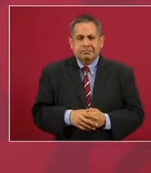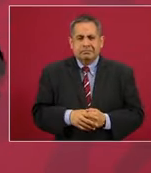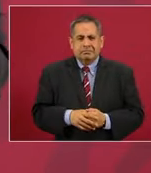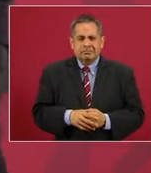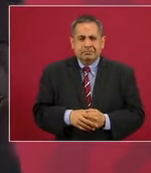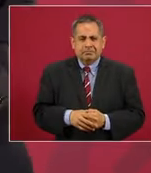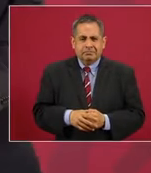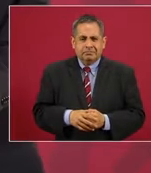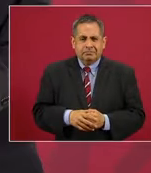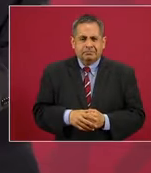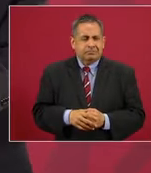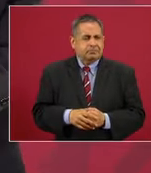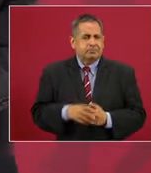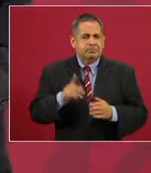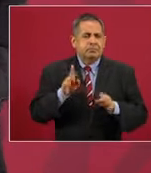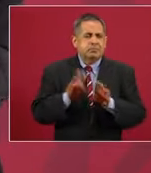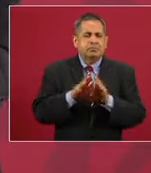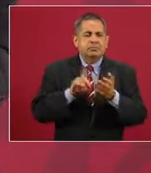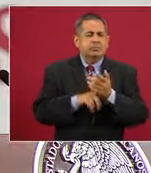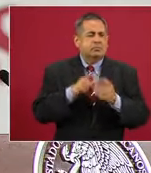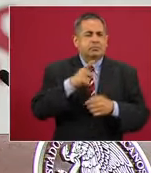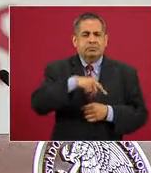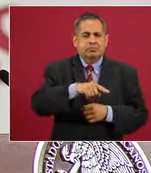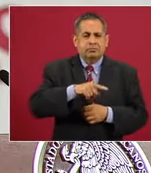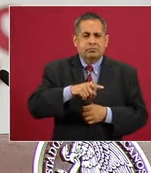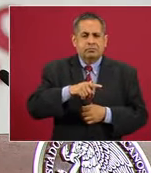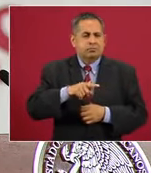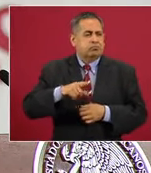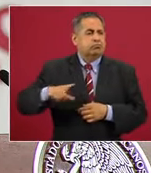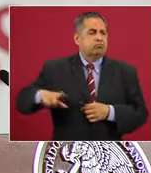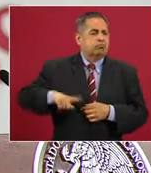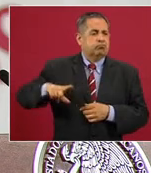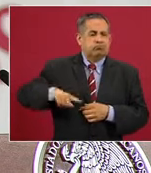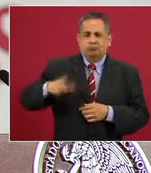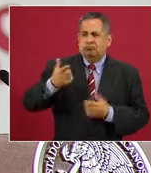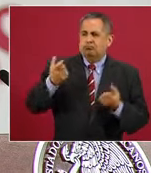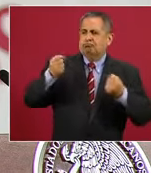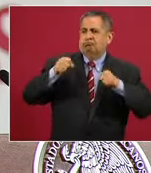se derrumban los gobiernos autoritarios?